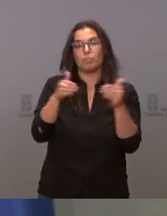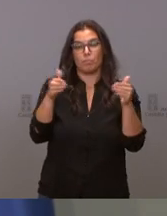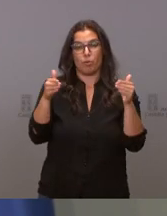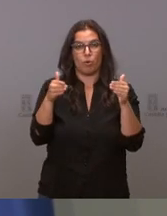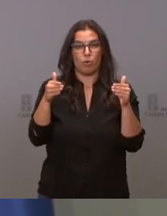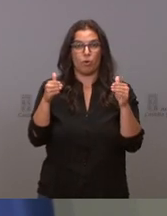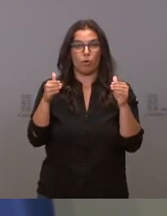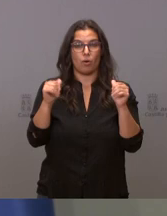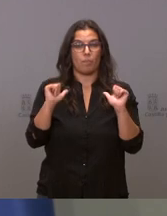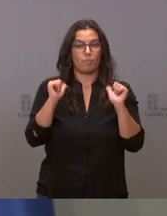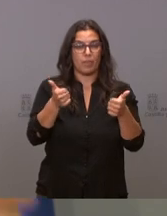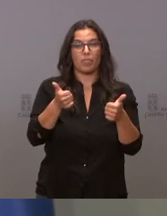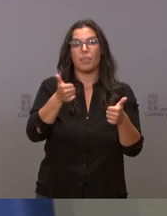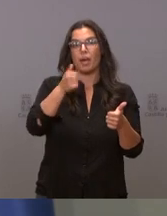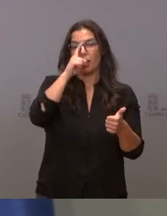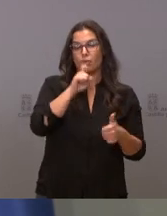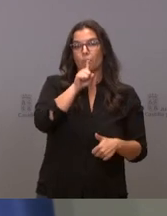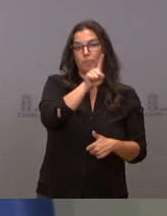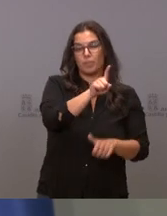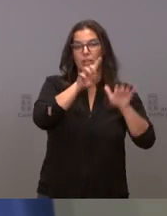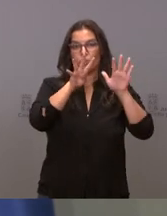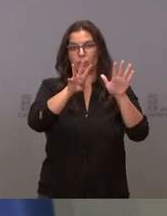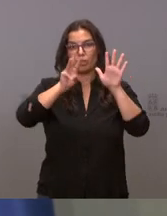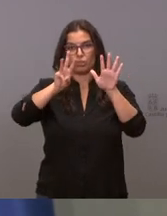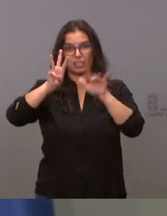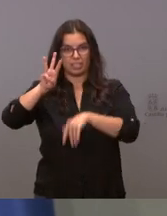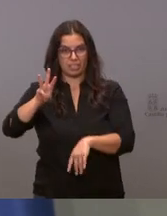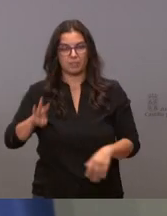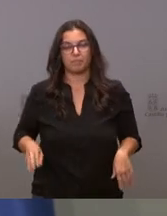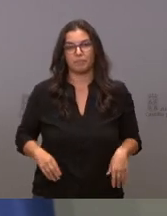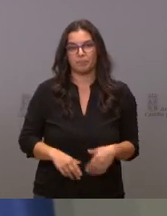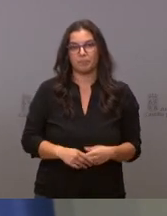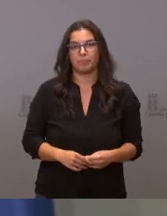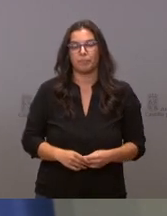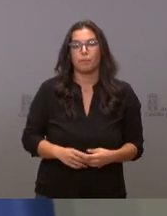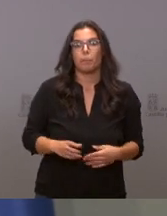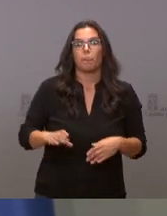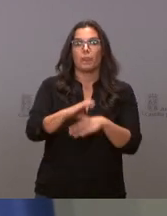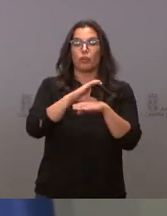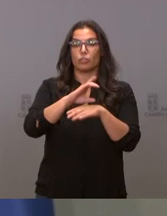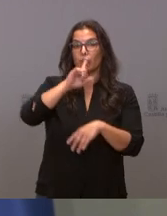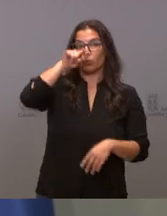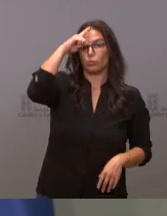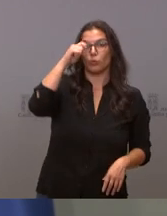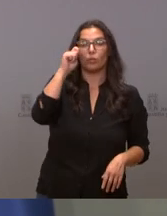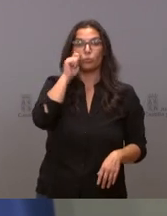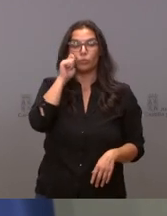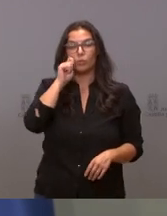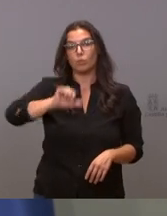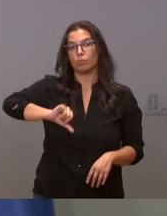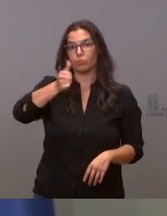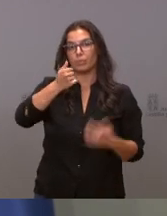andadura en el año 1983. La Consejería de Cultura y Turismo aprueba